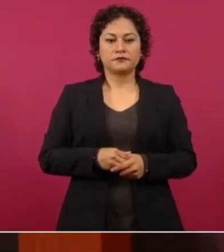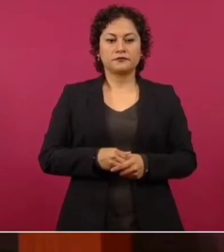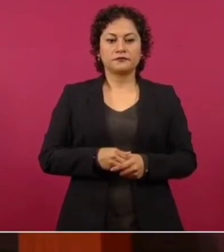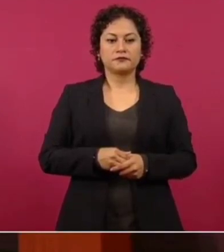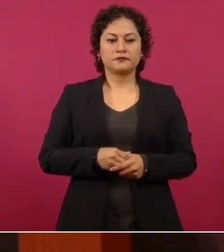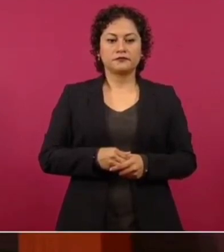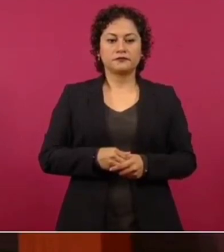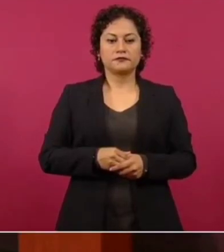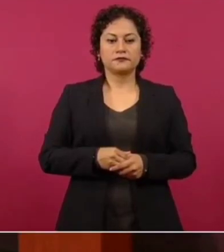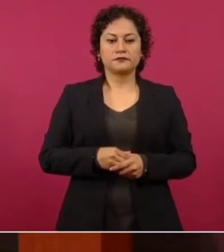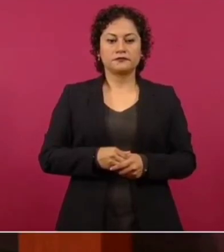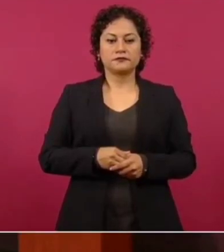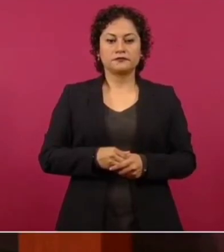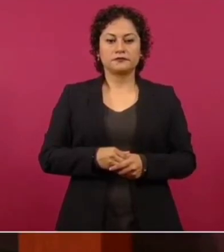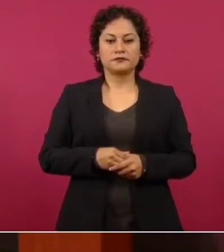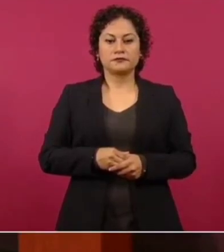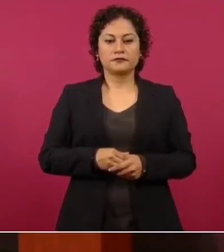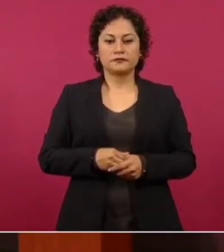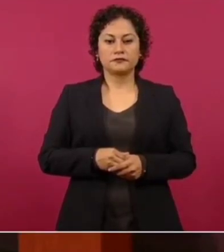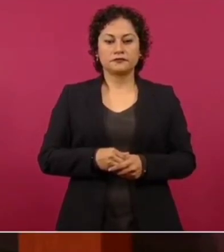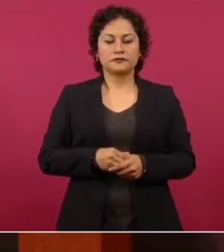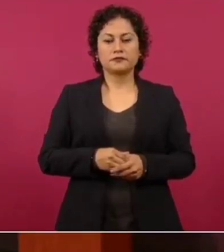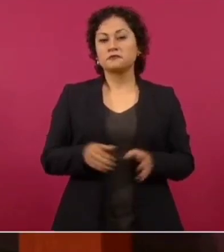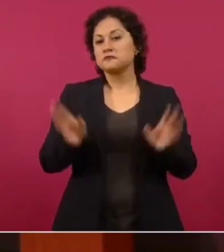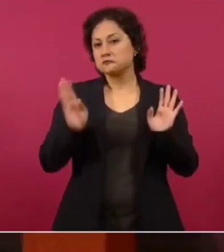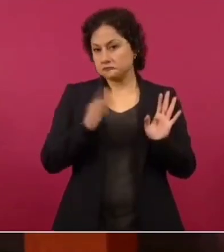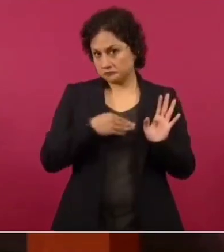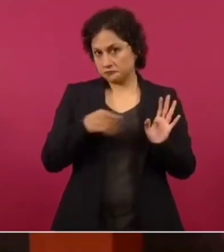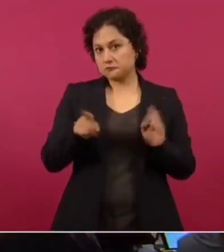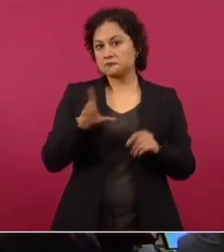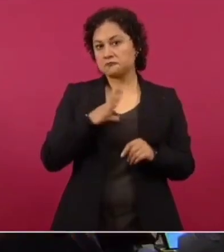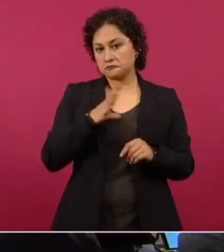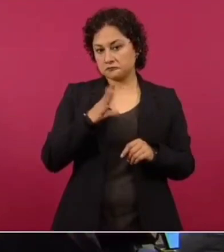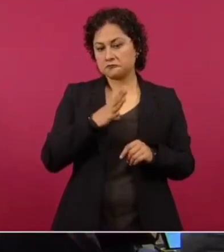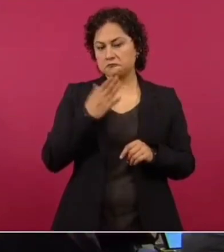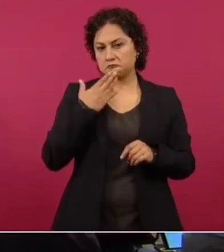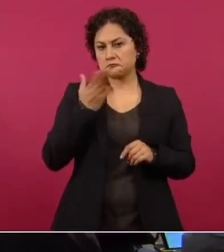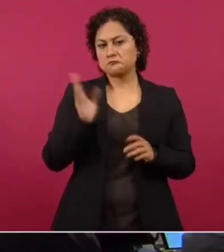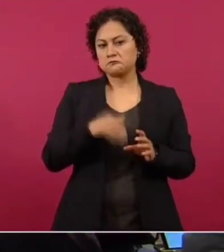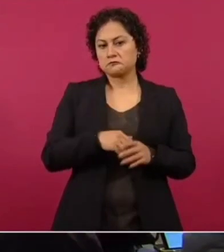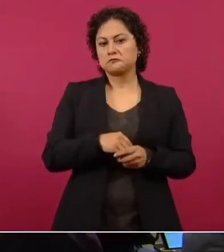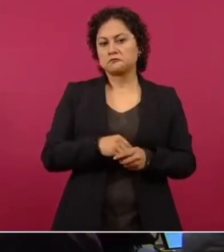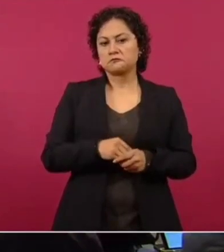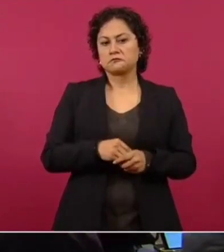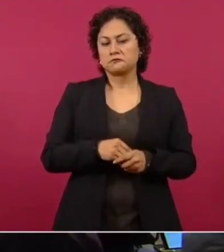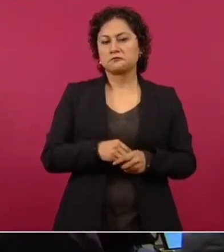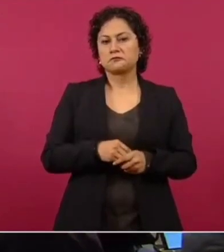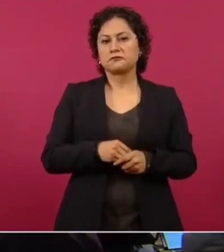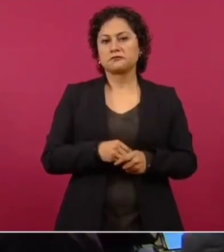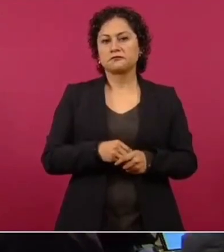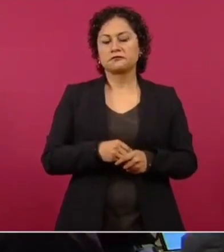Ah, sí. Bueno, está bien eso, que están podridos.